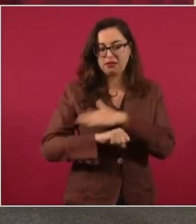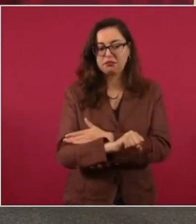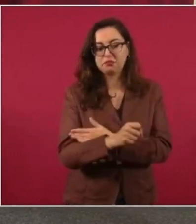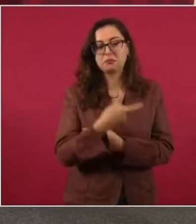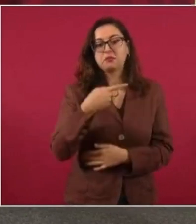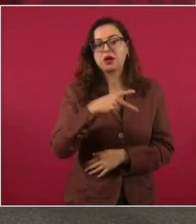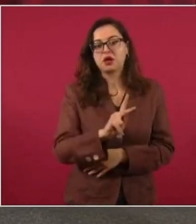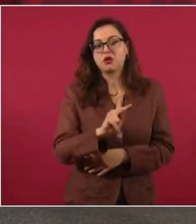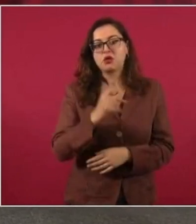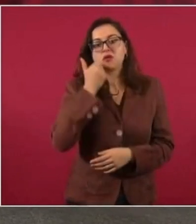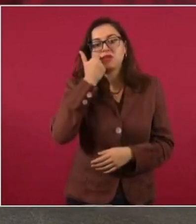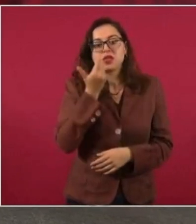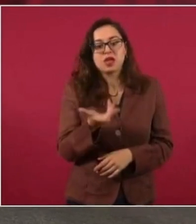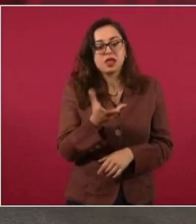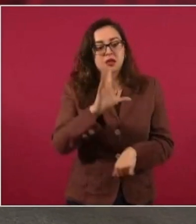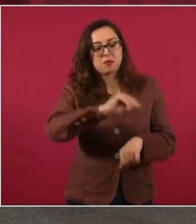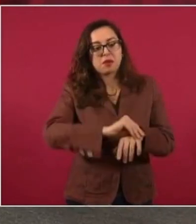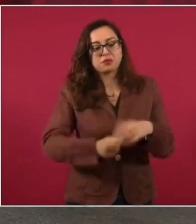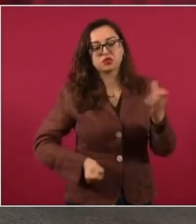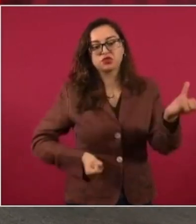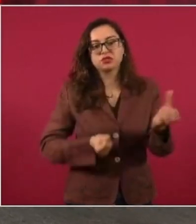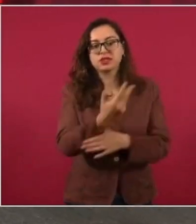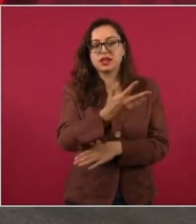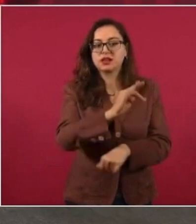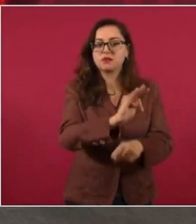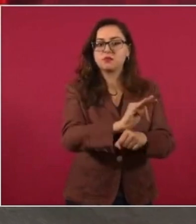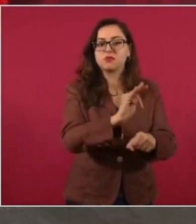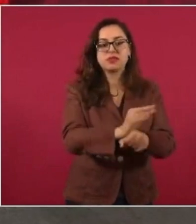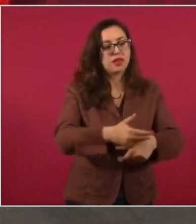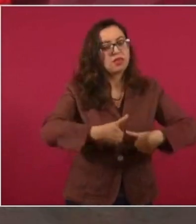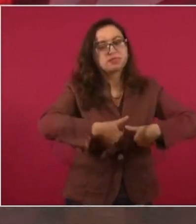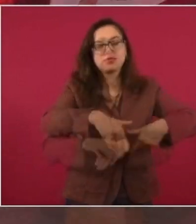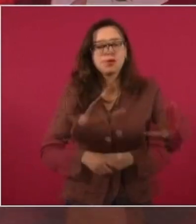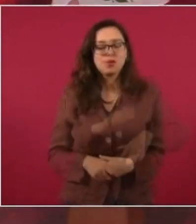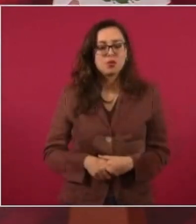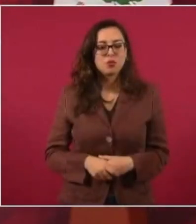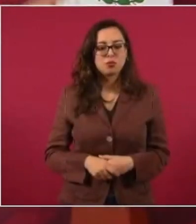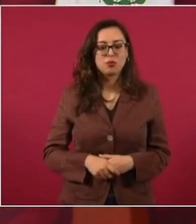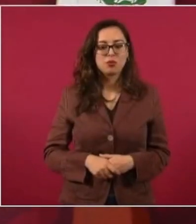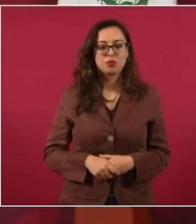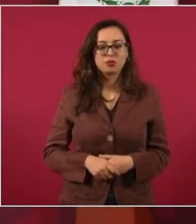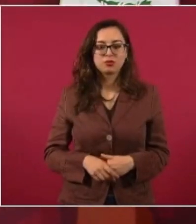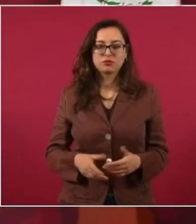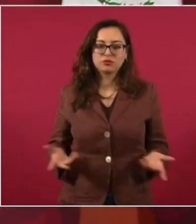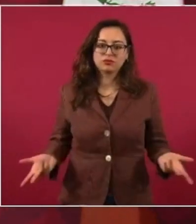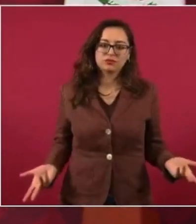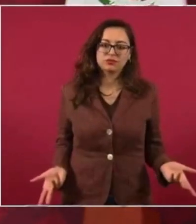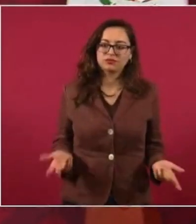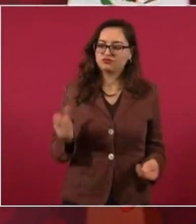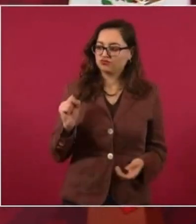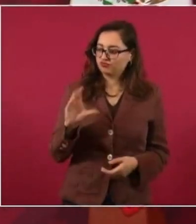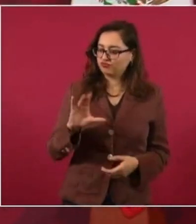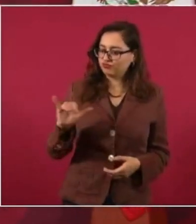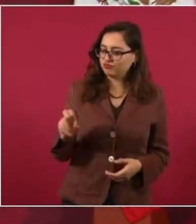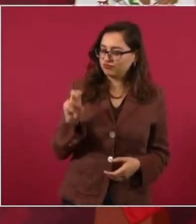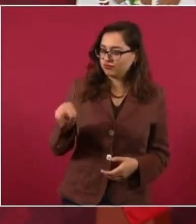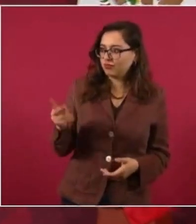quieren impunidad para los factureros, la Corte otra vez,